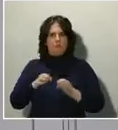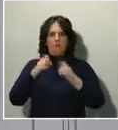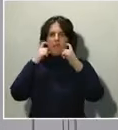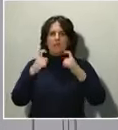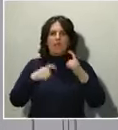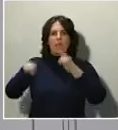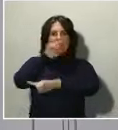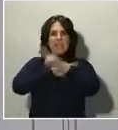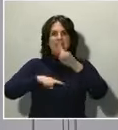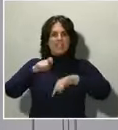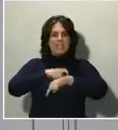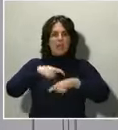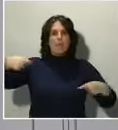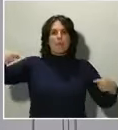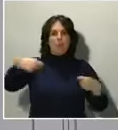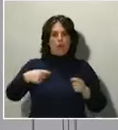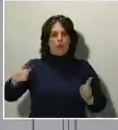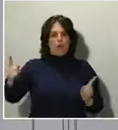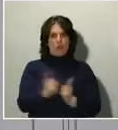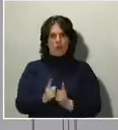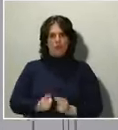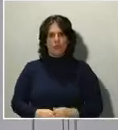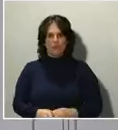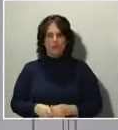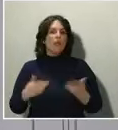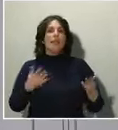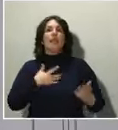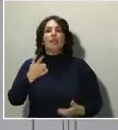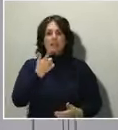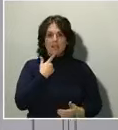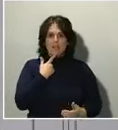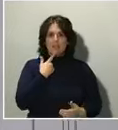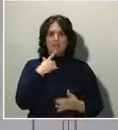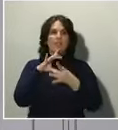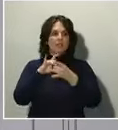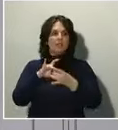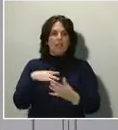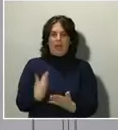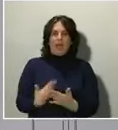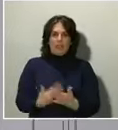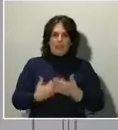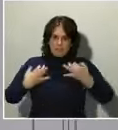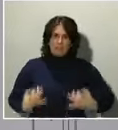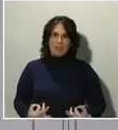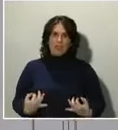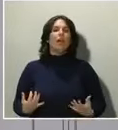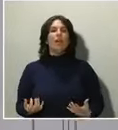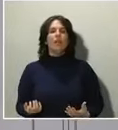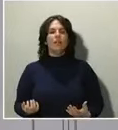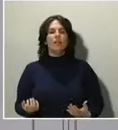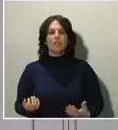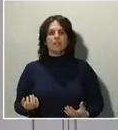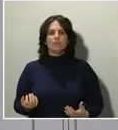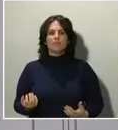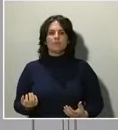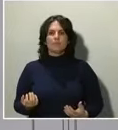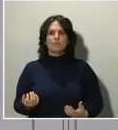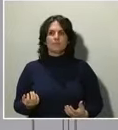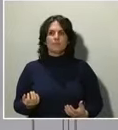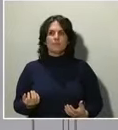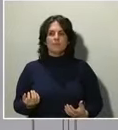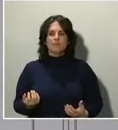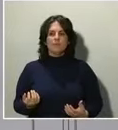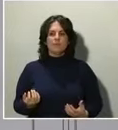breve espacio de tiempo. Por tanto, lo que les puedo garantizar es que las diferencias, las